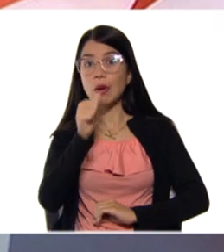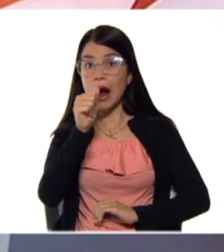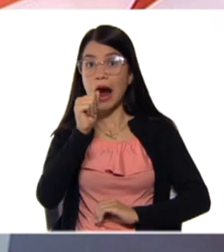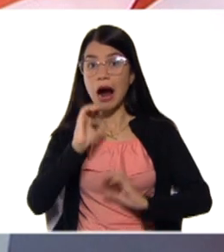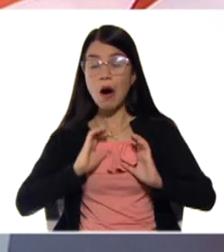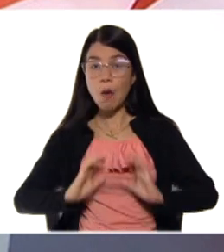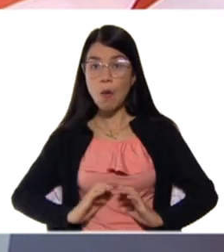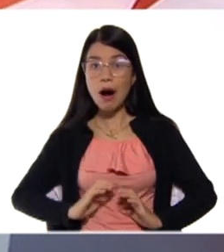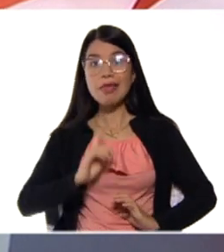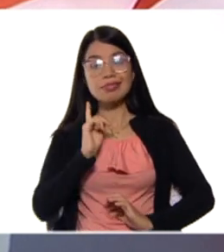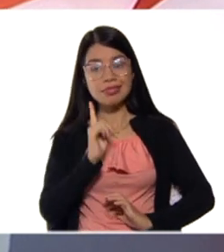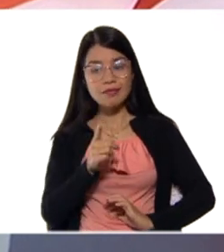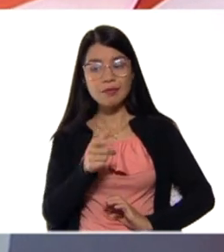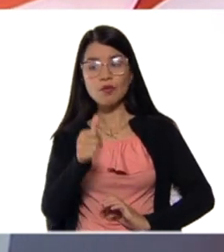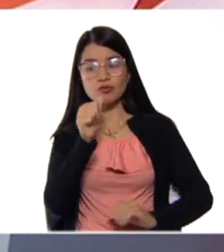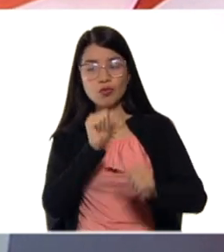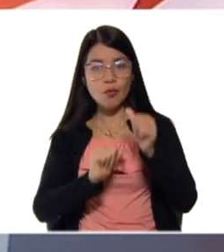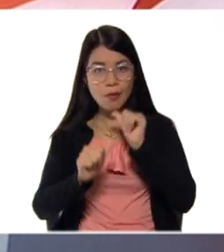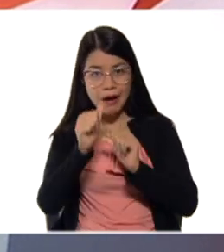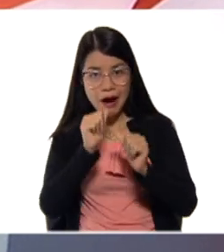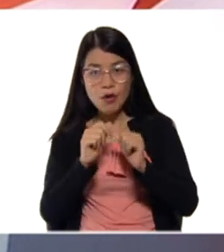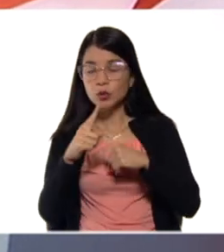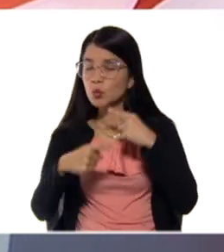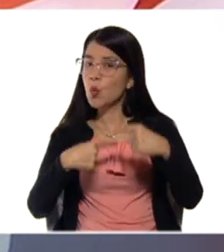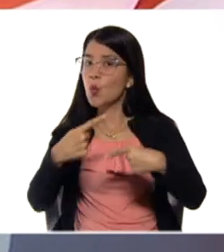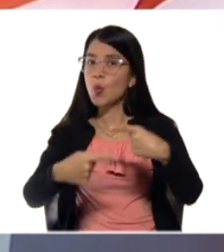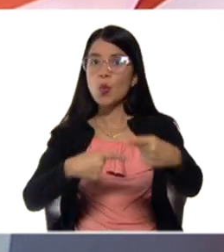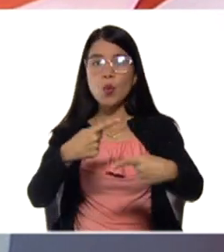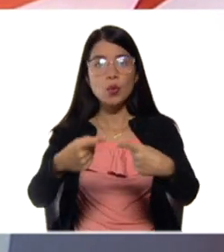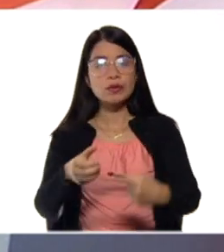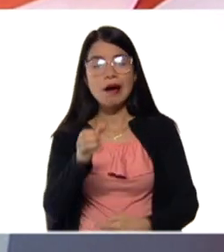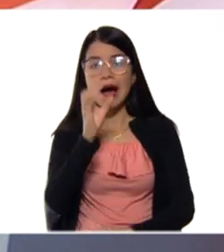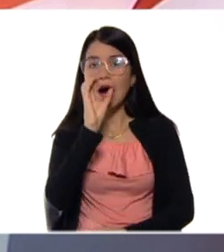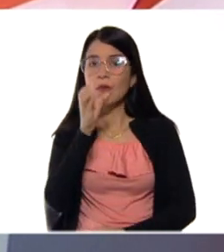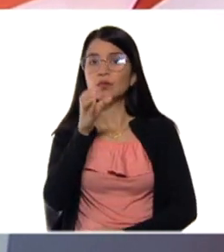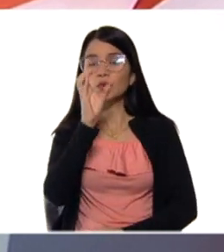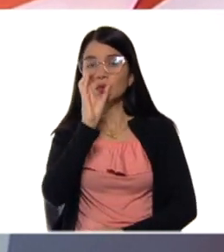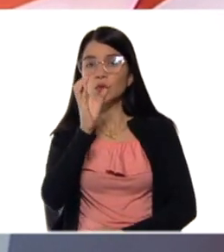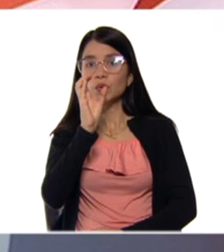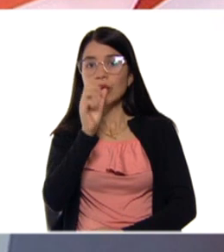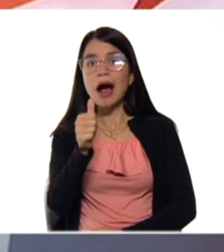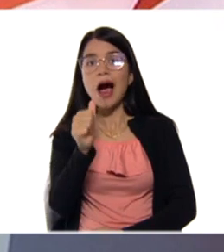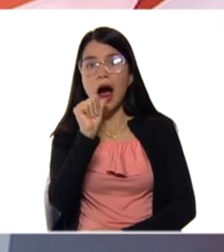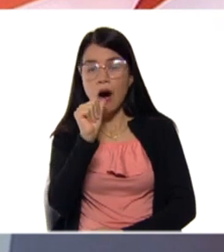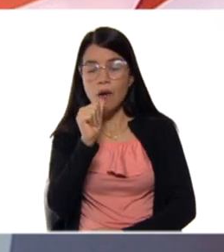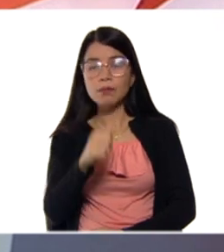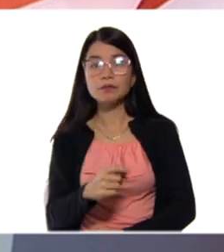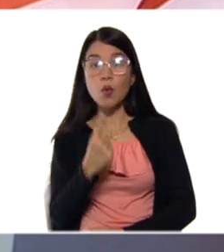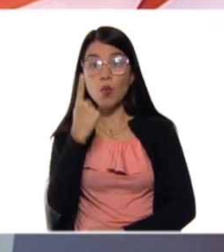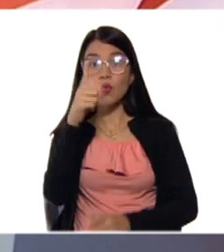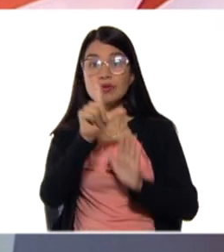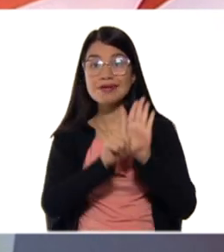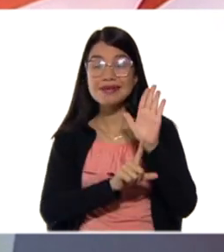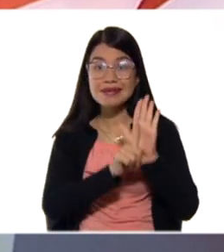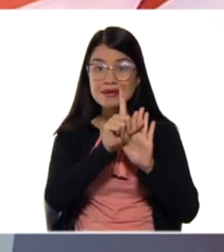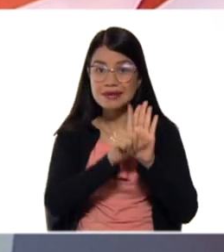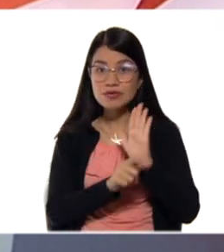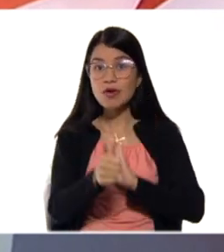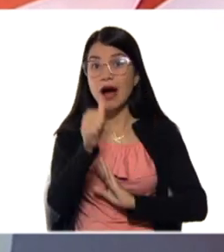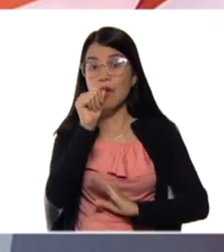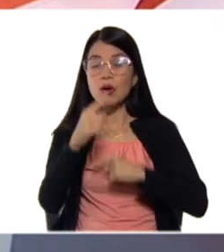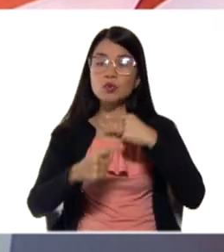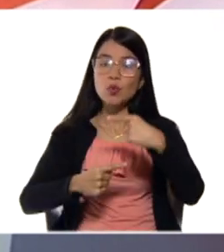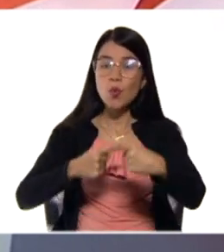debemos consumir agua diariamente. Debemos consumir al menos un litro de agua diario.